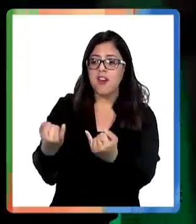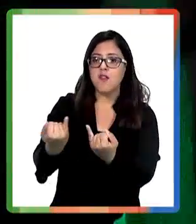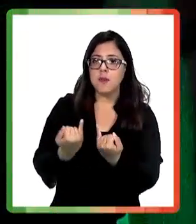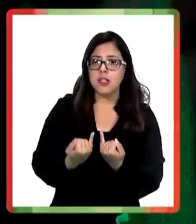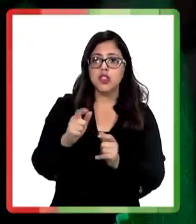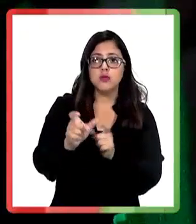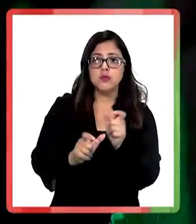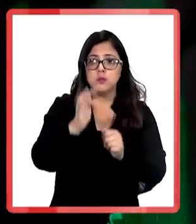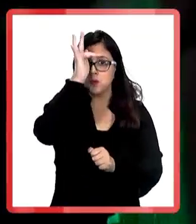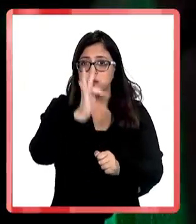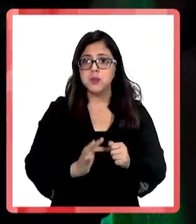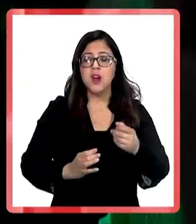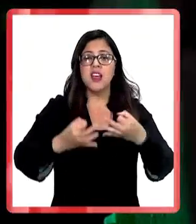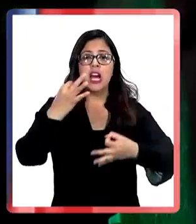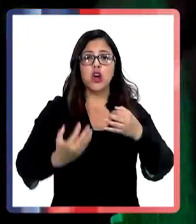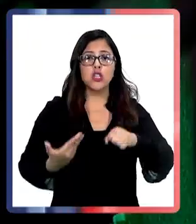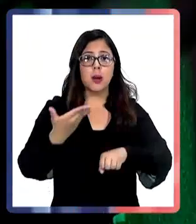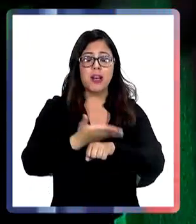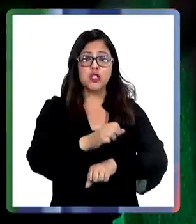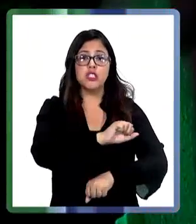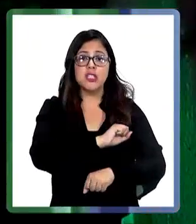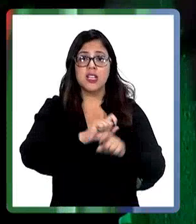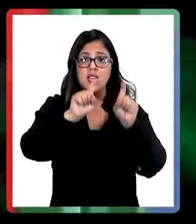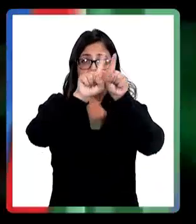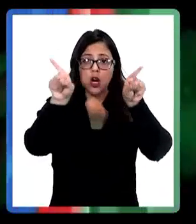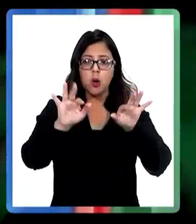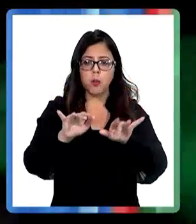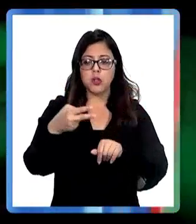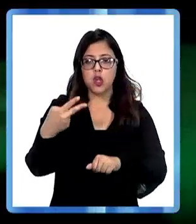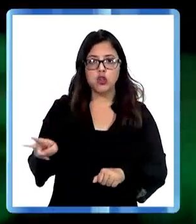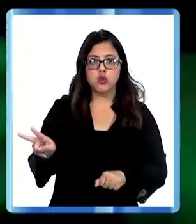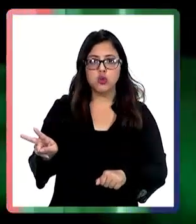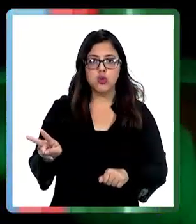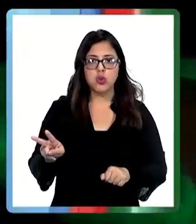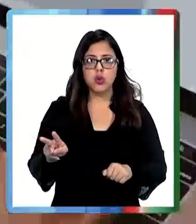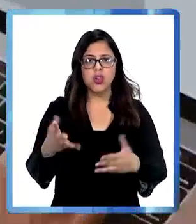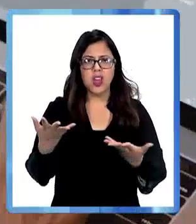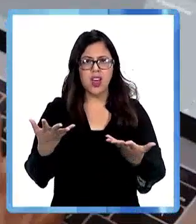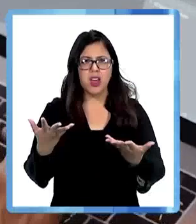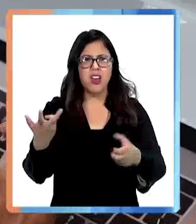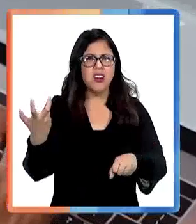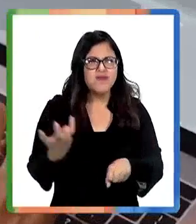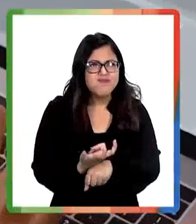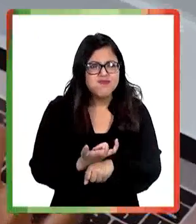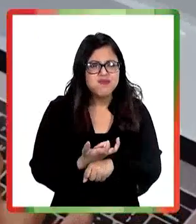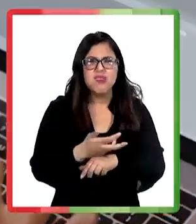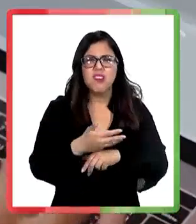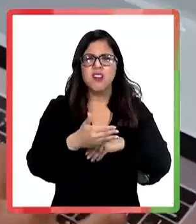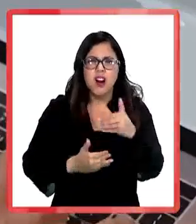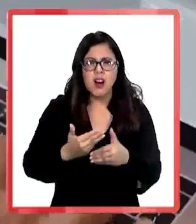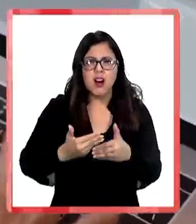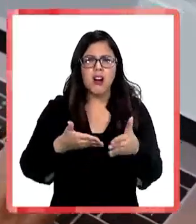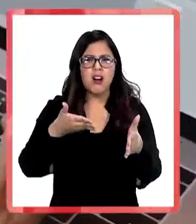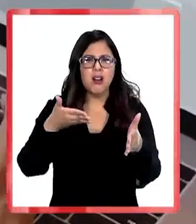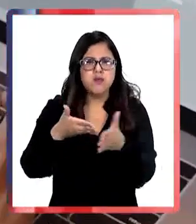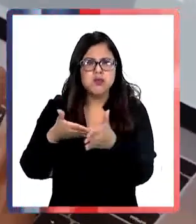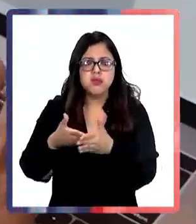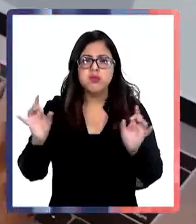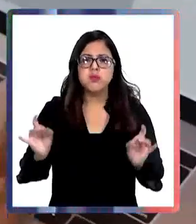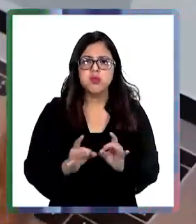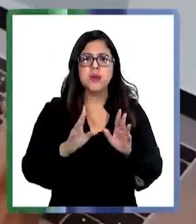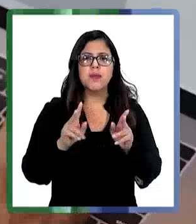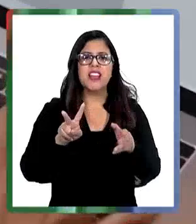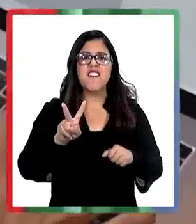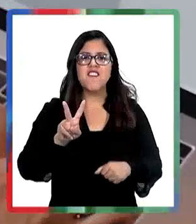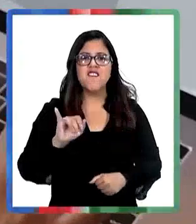algunos funcionarios de la Corte de Apelaciones de Santiago que sus computadores estaban funcionando de mala manera, probablemente por efecto de un